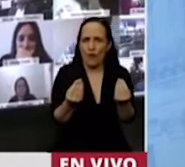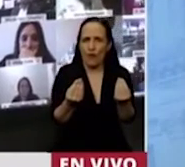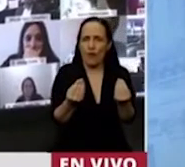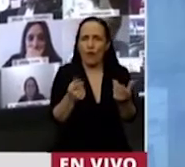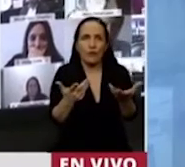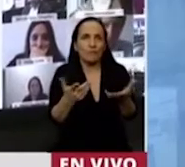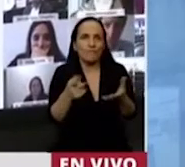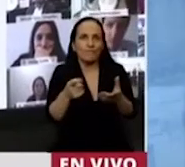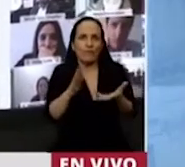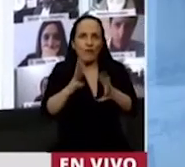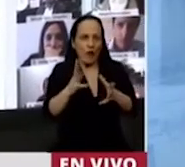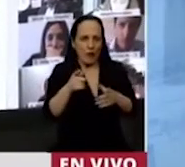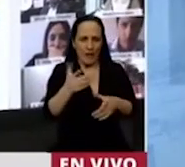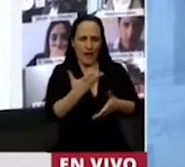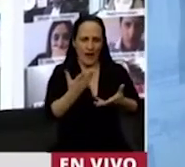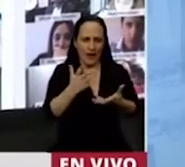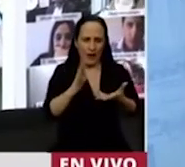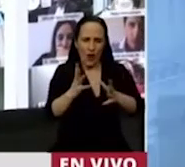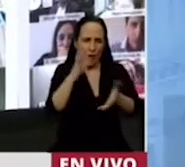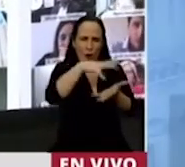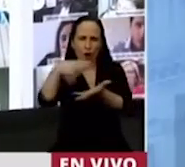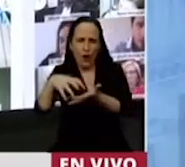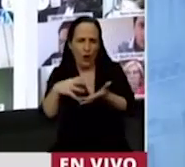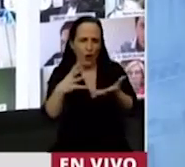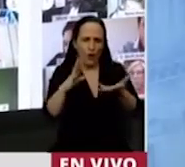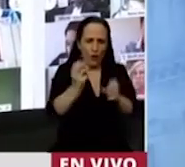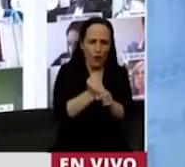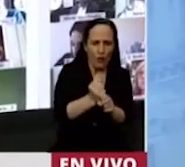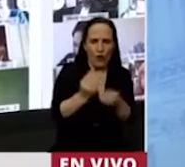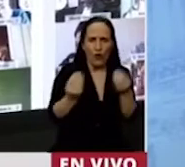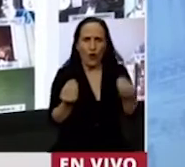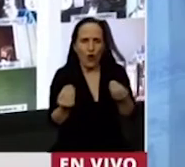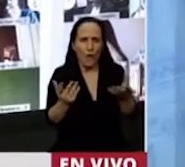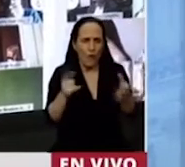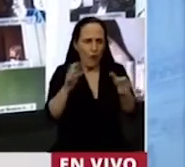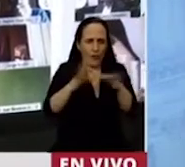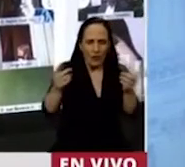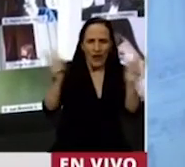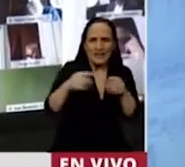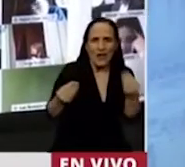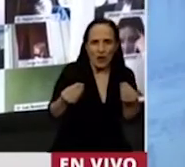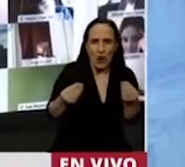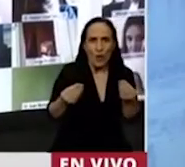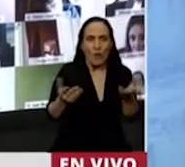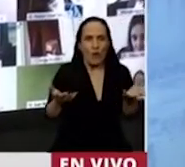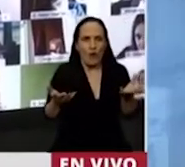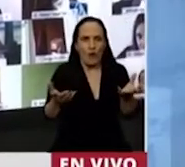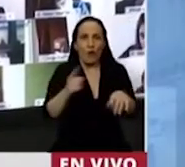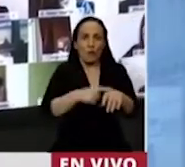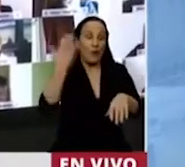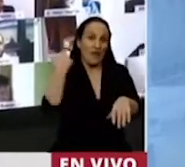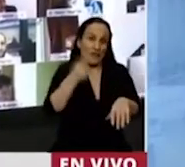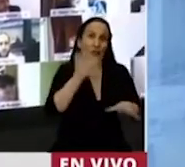institucionalidad permanente y predecible del juego de la democracia. Hasta en la violencia caímos